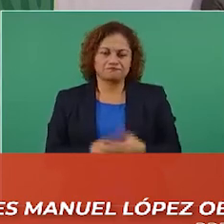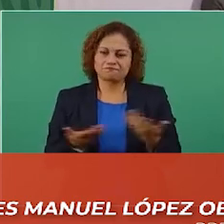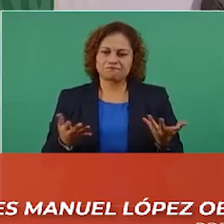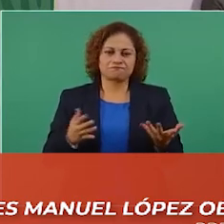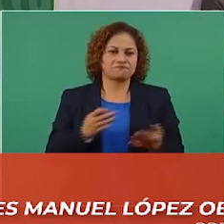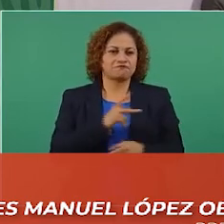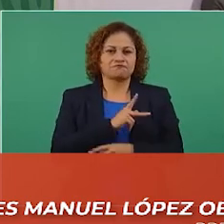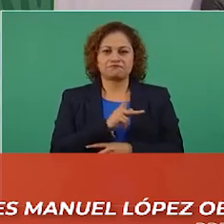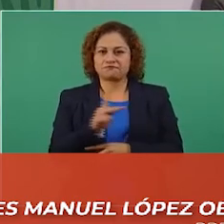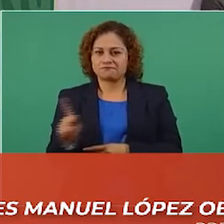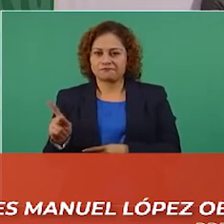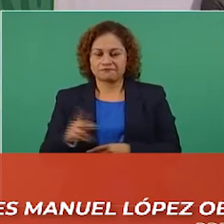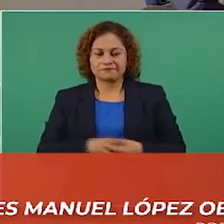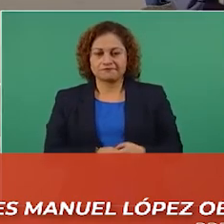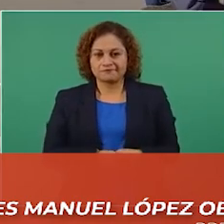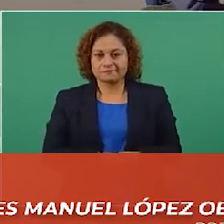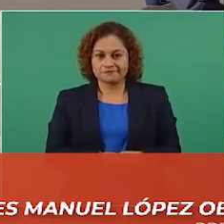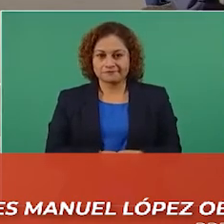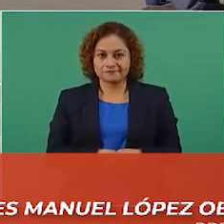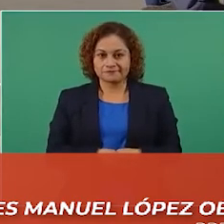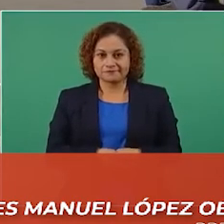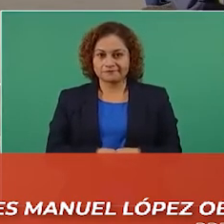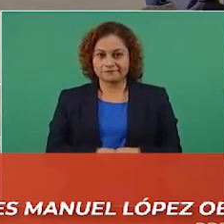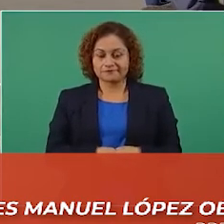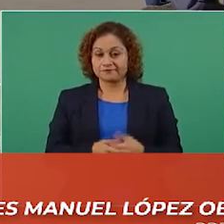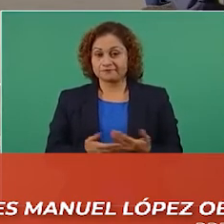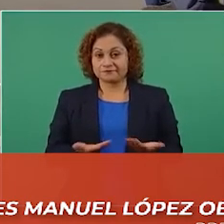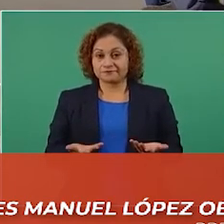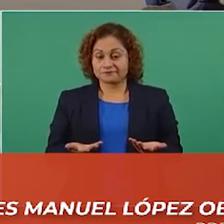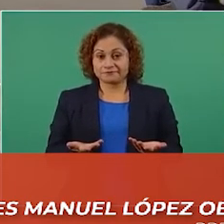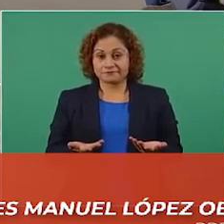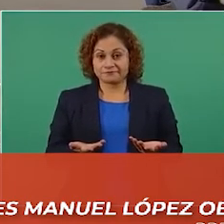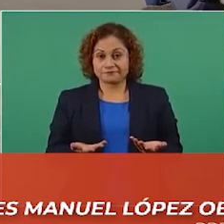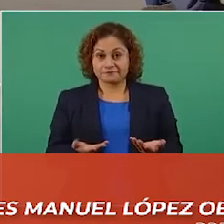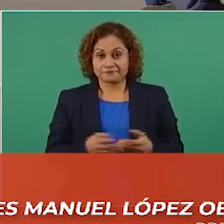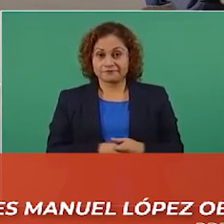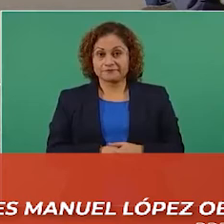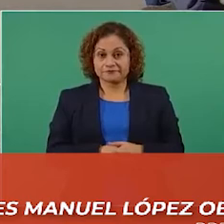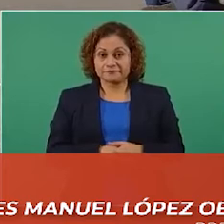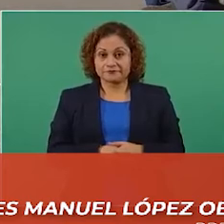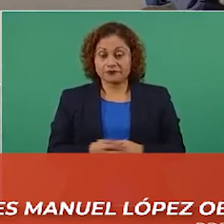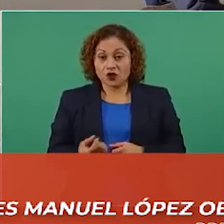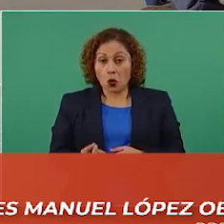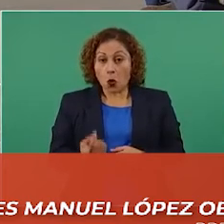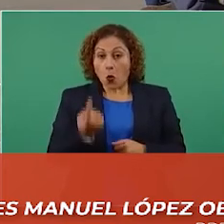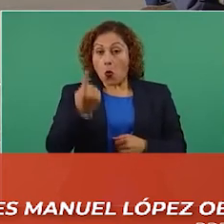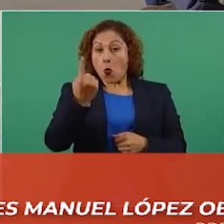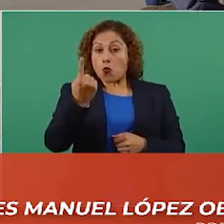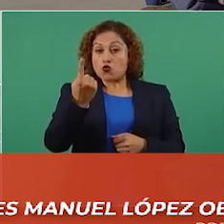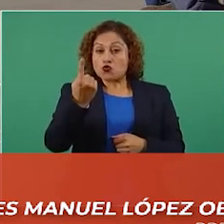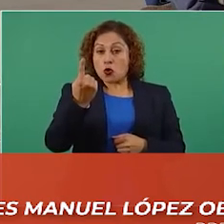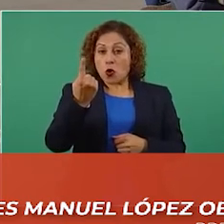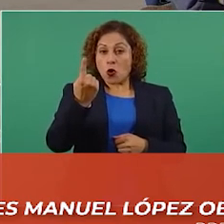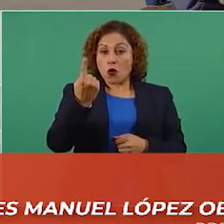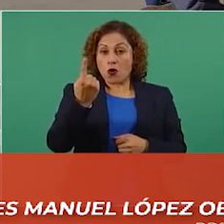este ninguno que tenga una postura